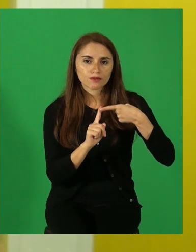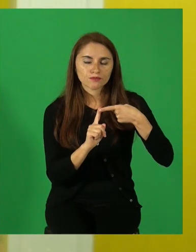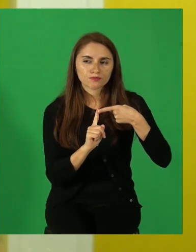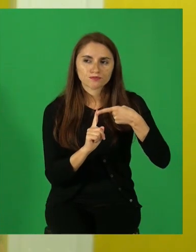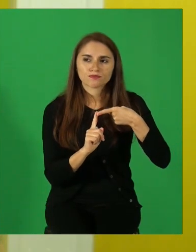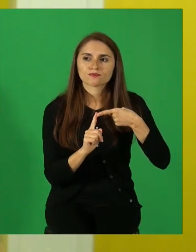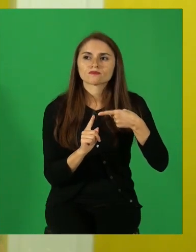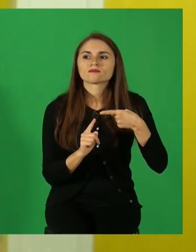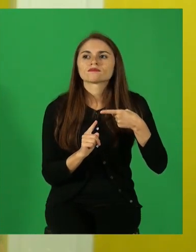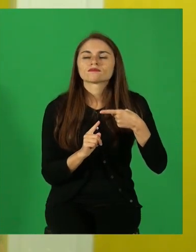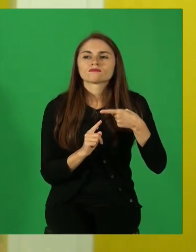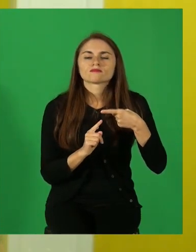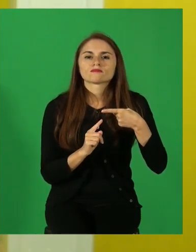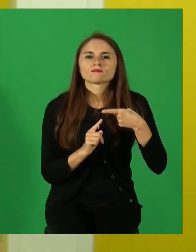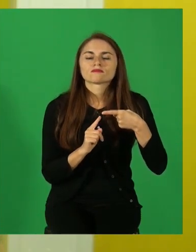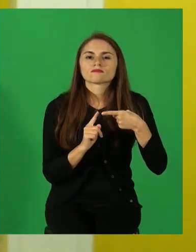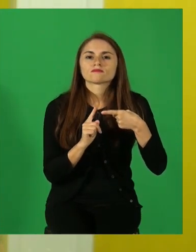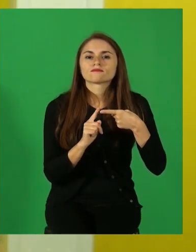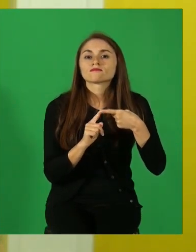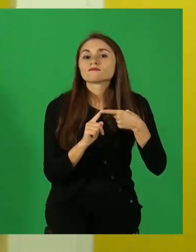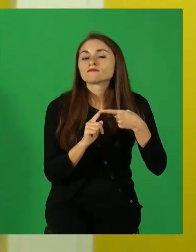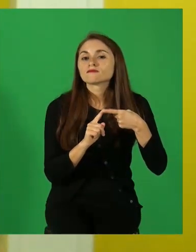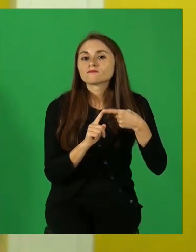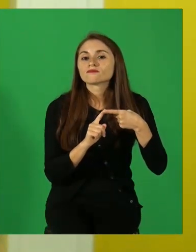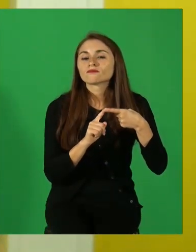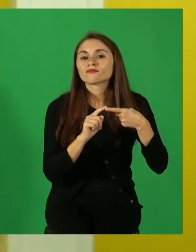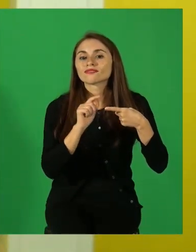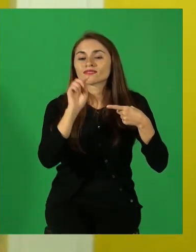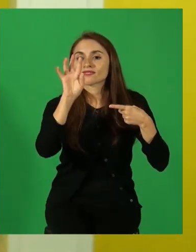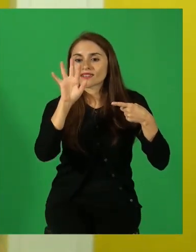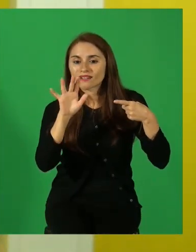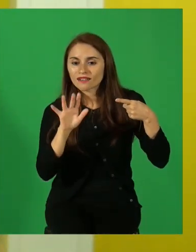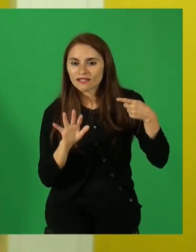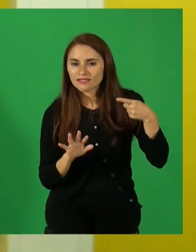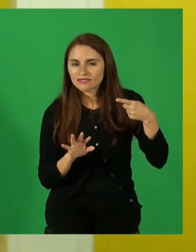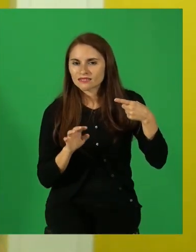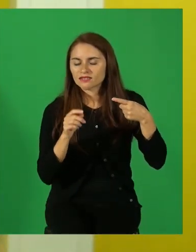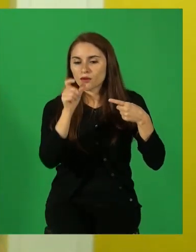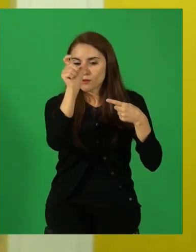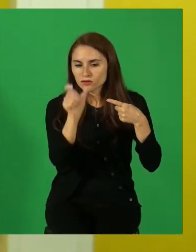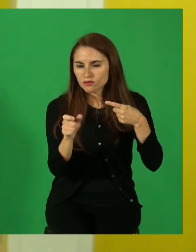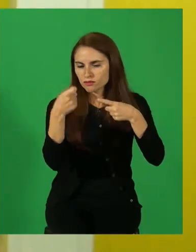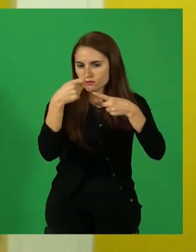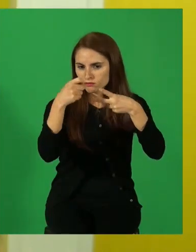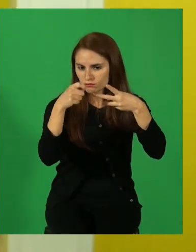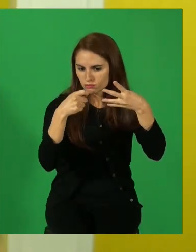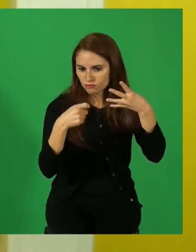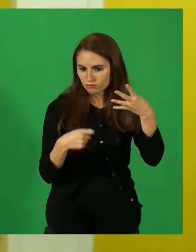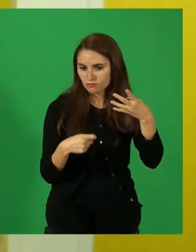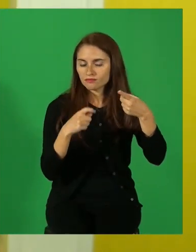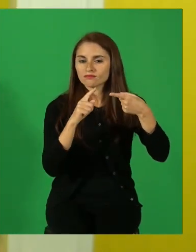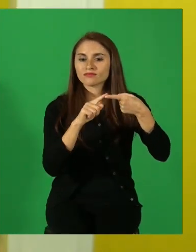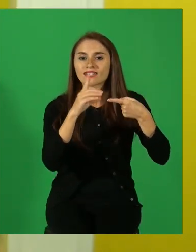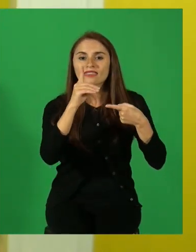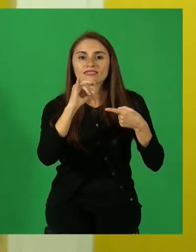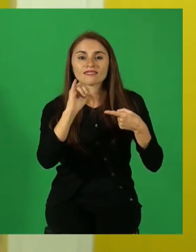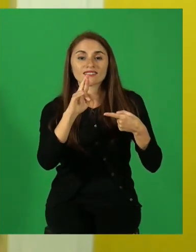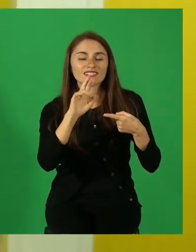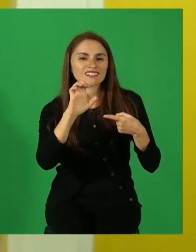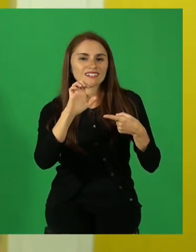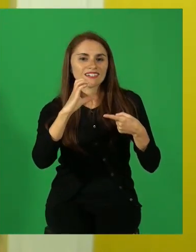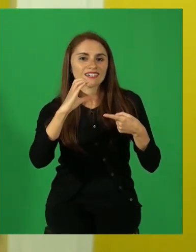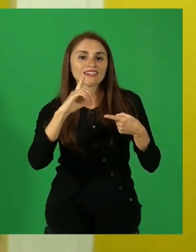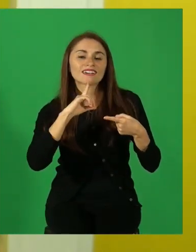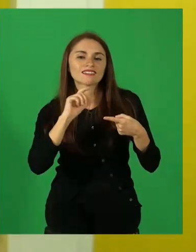Tenemos entonces acá una caracterización, nos van a decir cómo son los personajes de manera directa. Esto